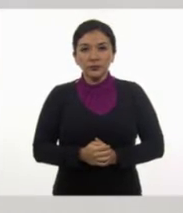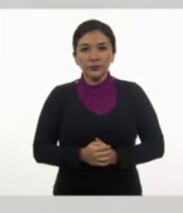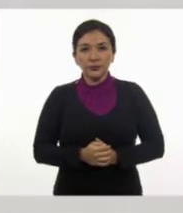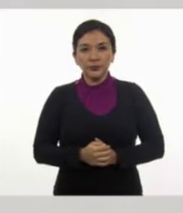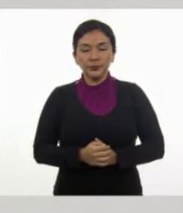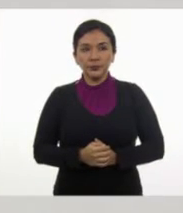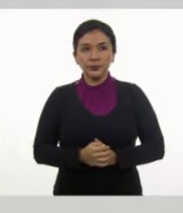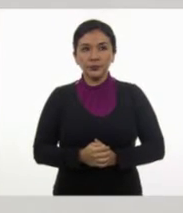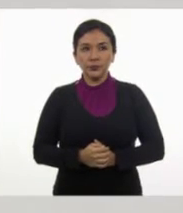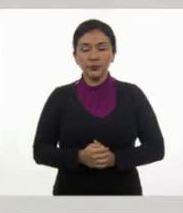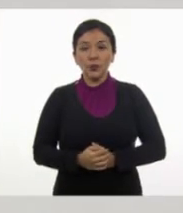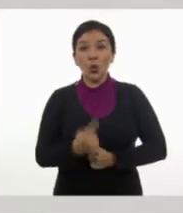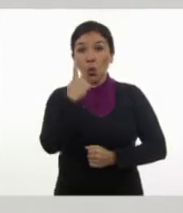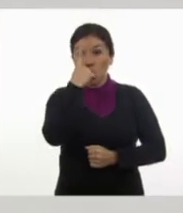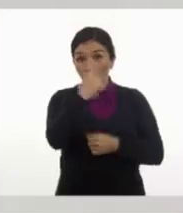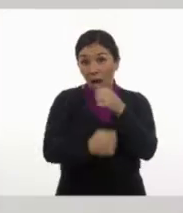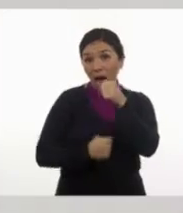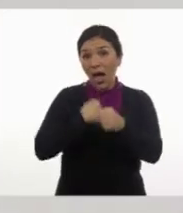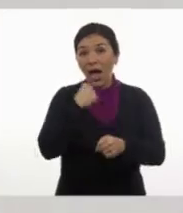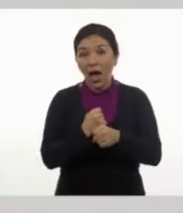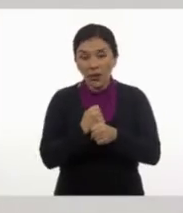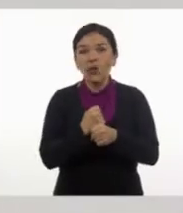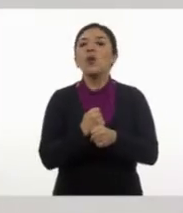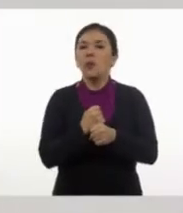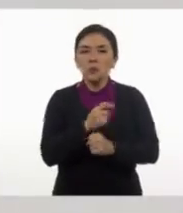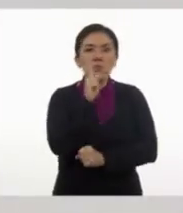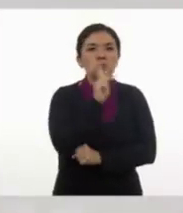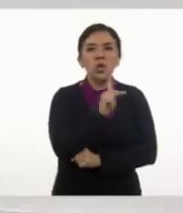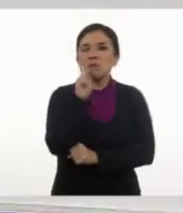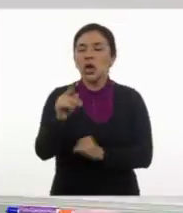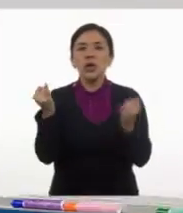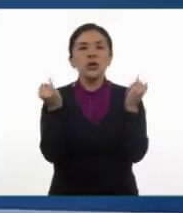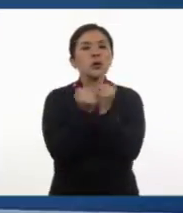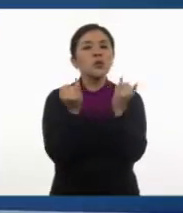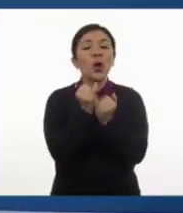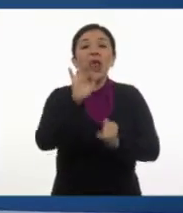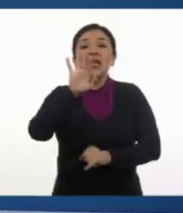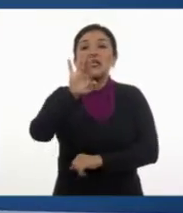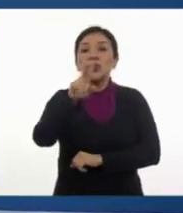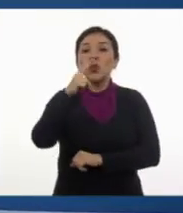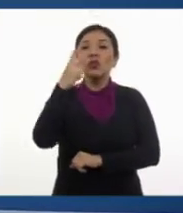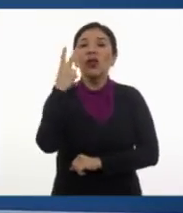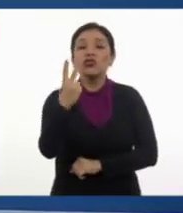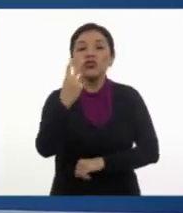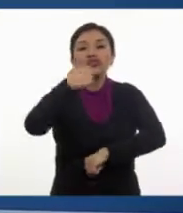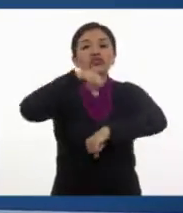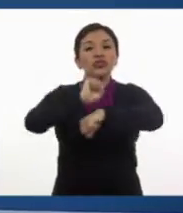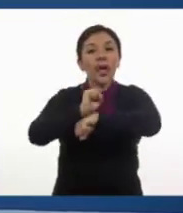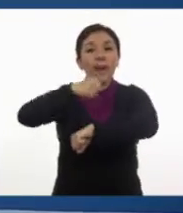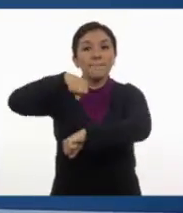Un año corresponde a 52 semanas, ¿verdad?